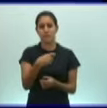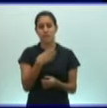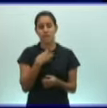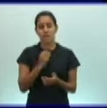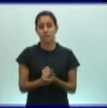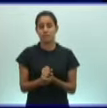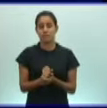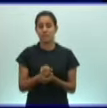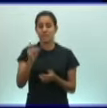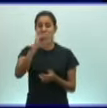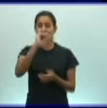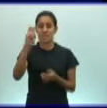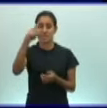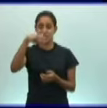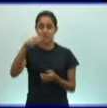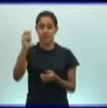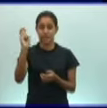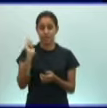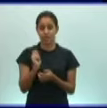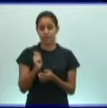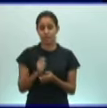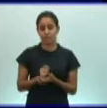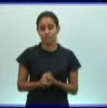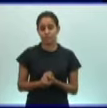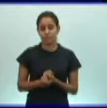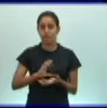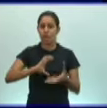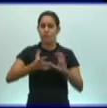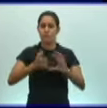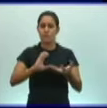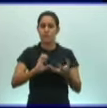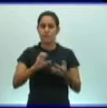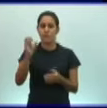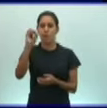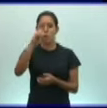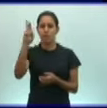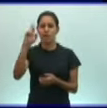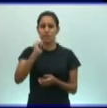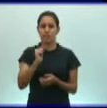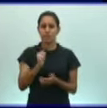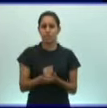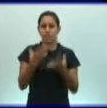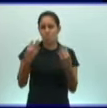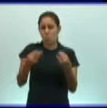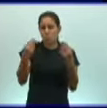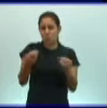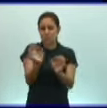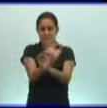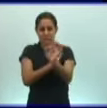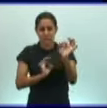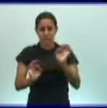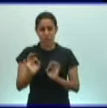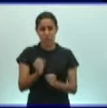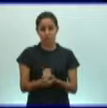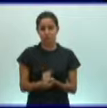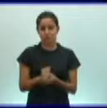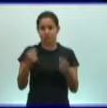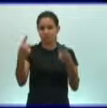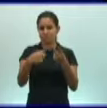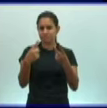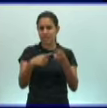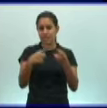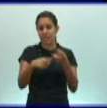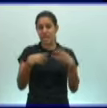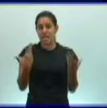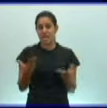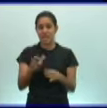ingestiva. Y el tipo de organismos que son pluricelulares. También, ¿qué diferencias se pueden establecer entre estos grupos?